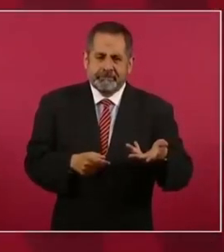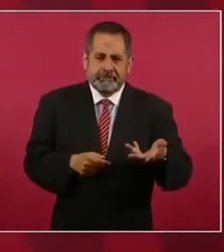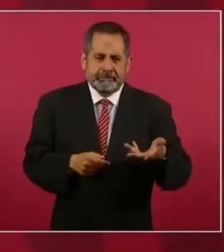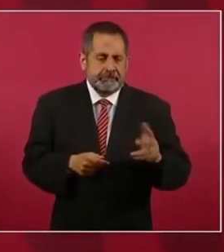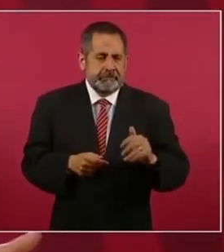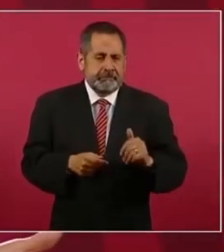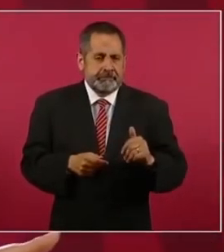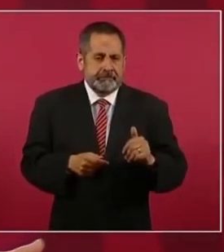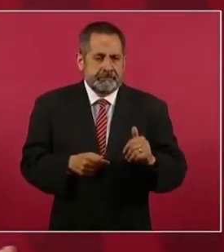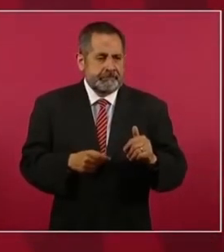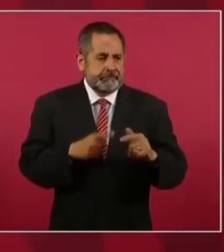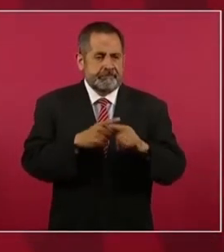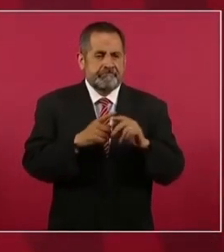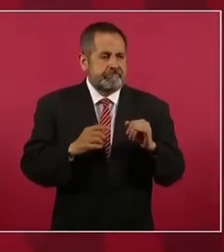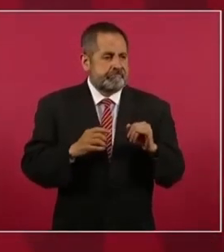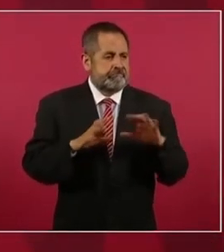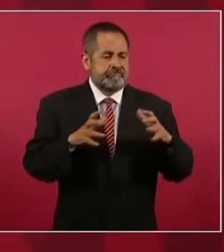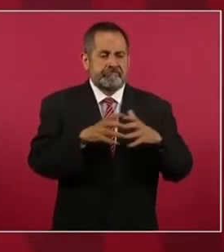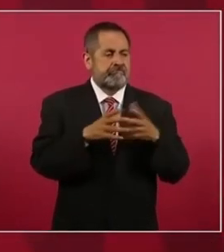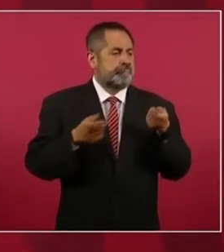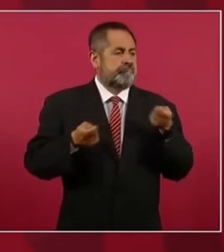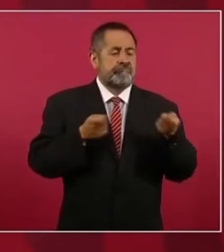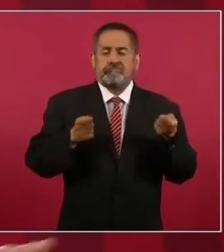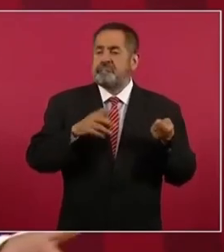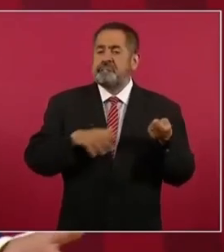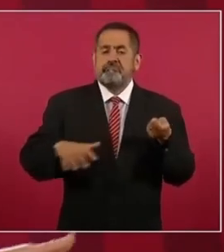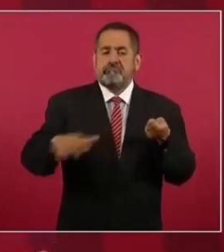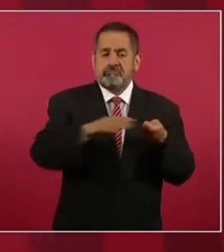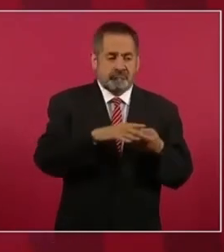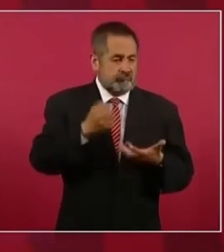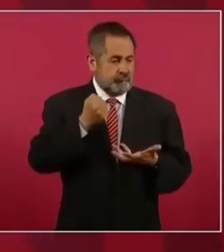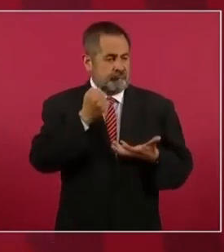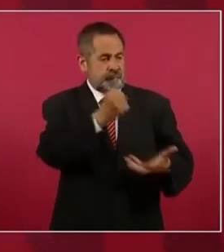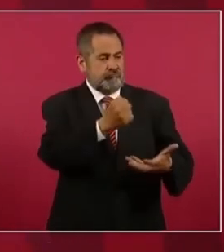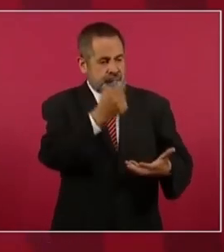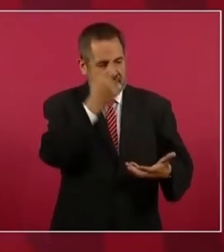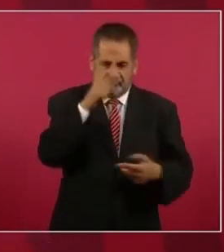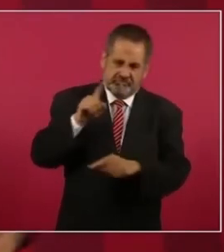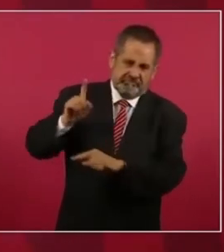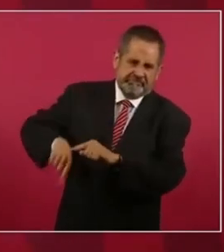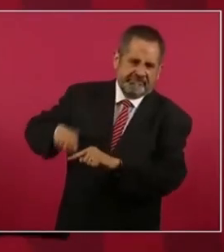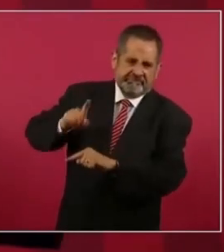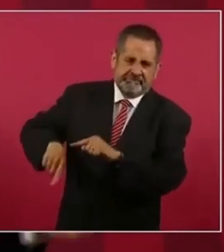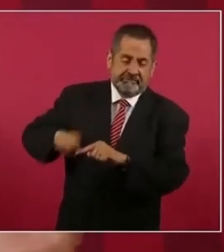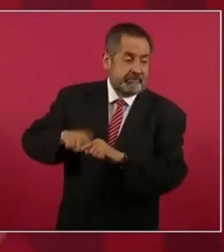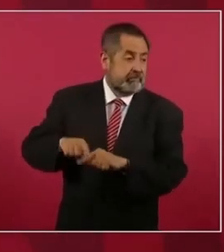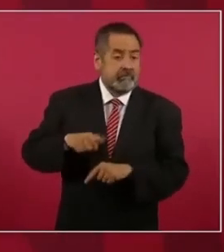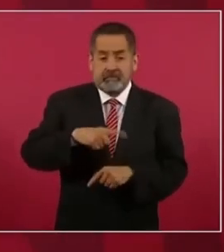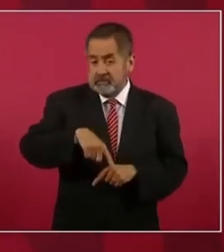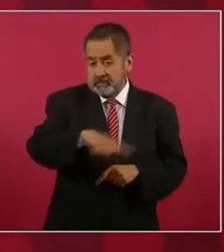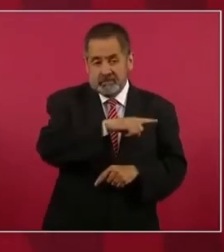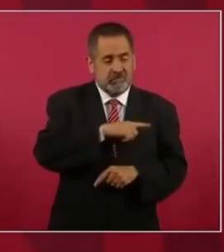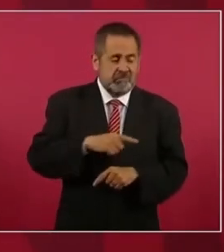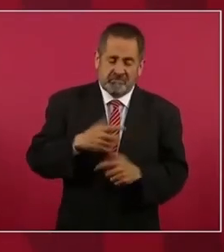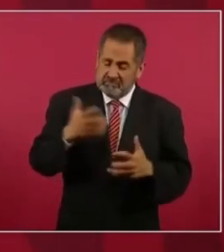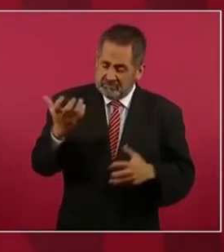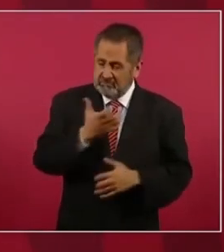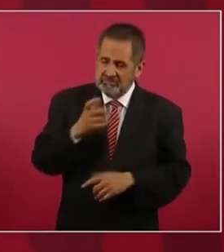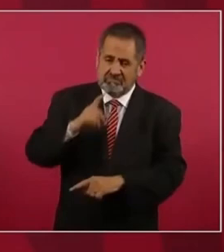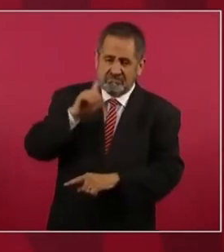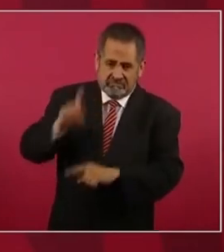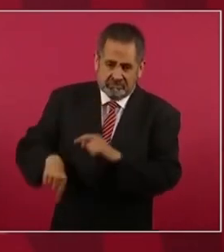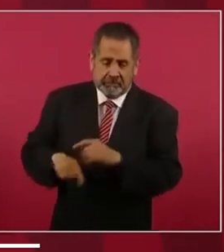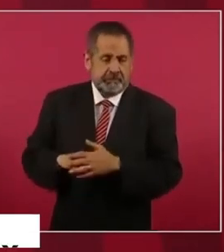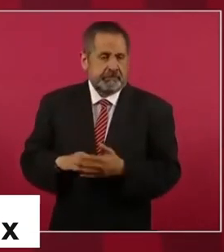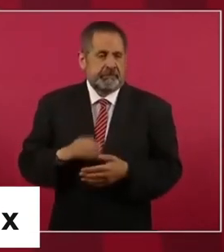la institución y el presupuesto todo lo que usaron y